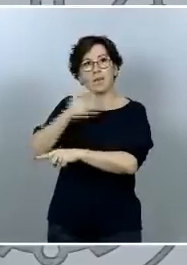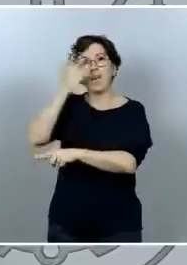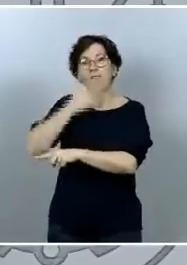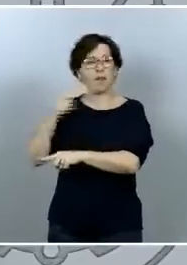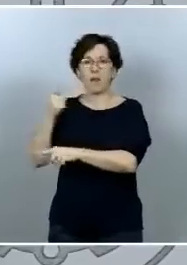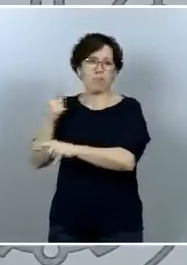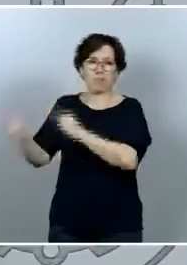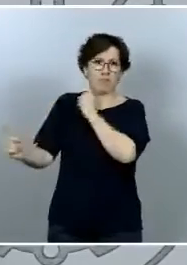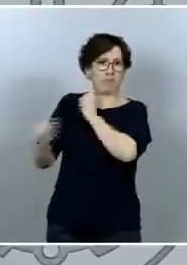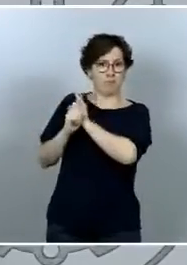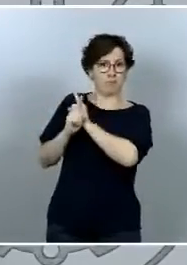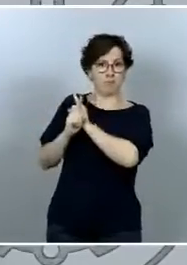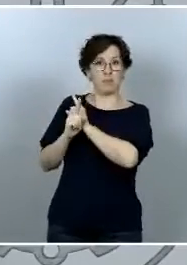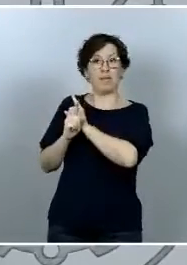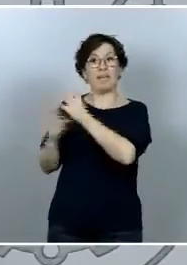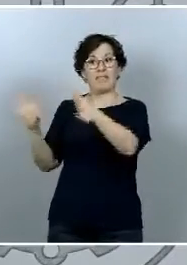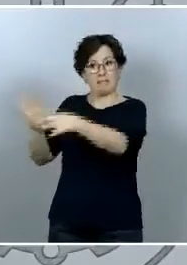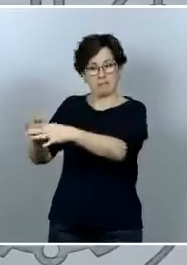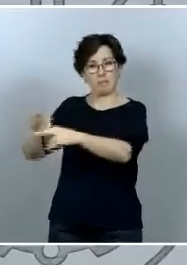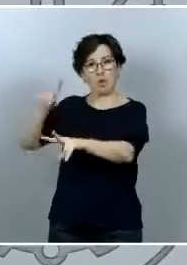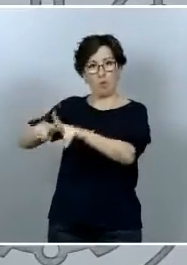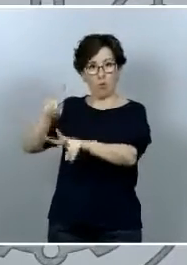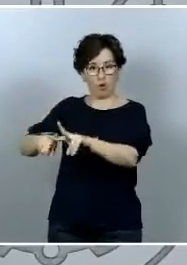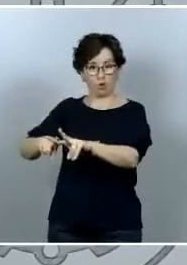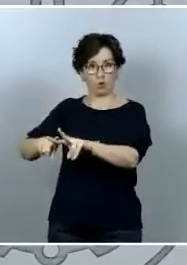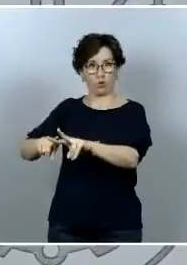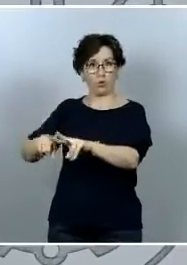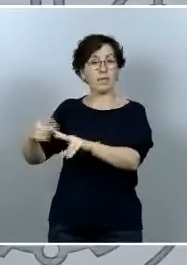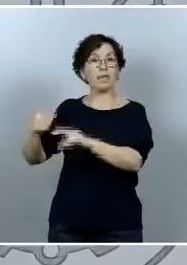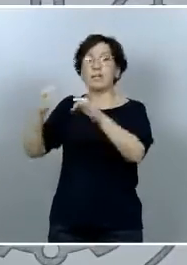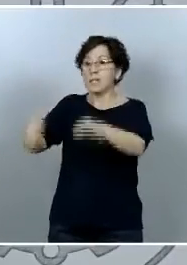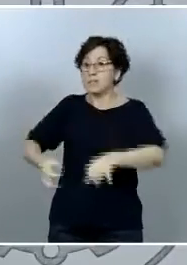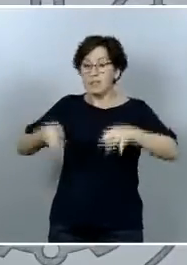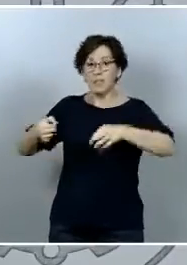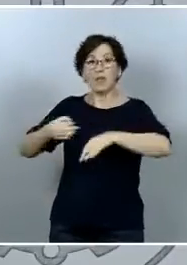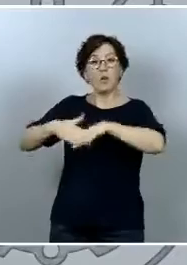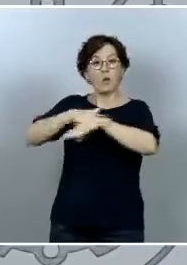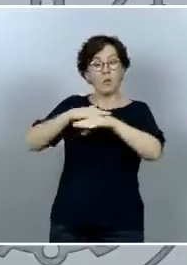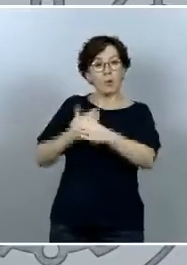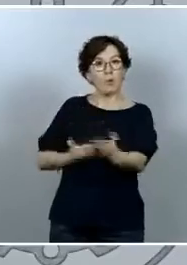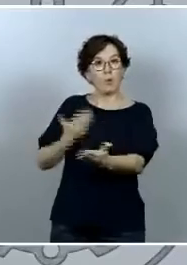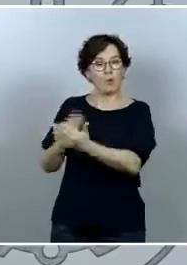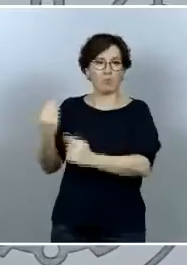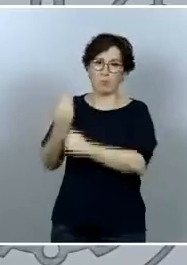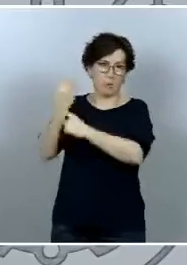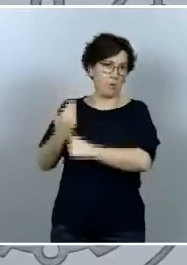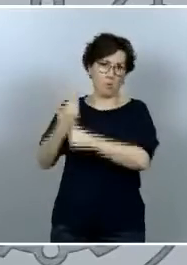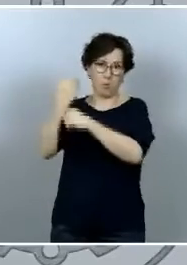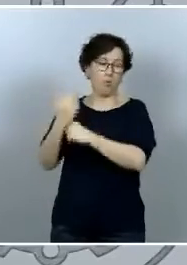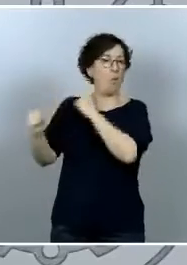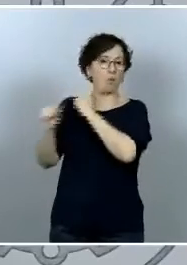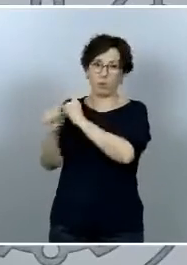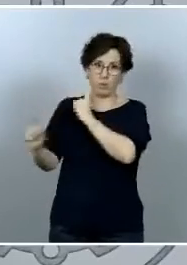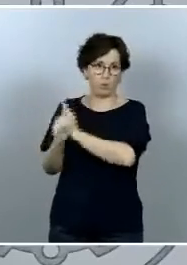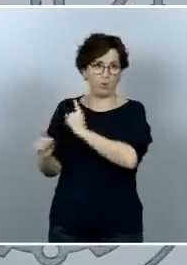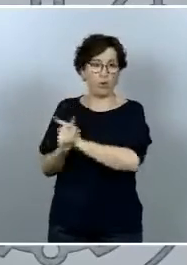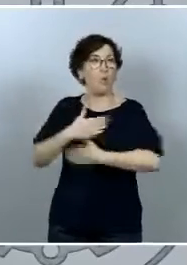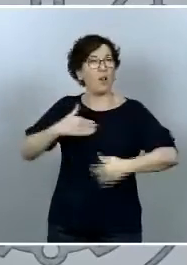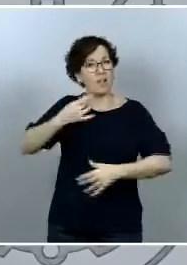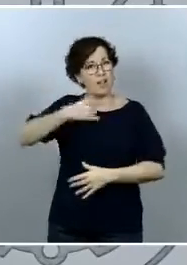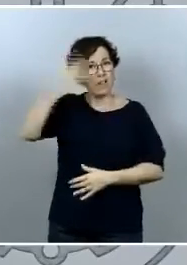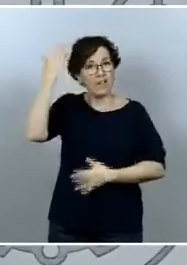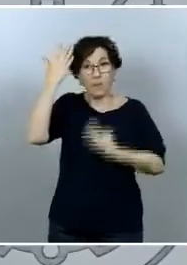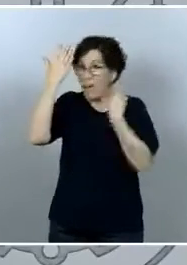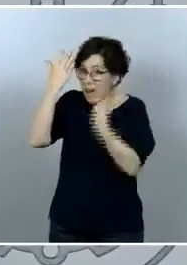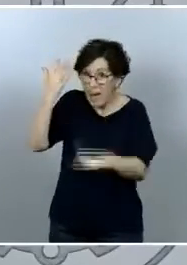con Vox y por tanto estar contra todo lo que el gobierno plantea oponiéndose a cualquier iniciativa aunque sea tan beneficiosa